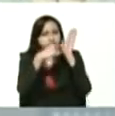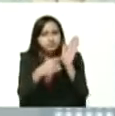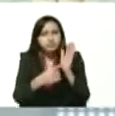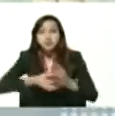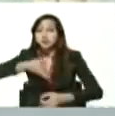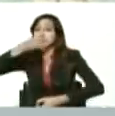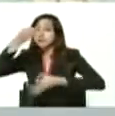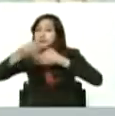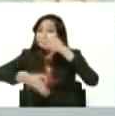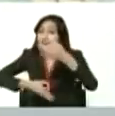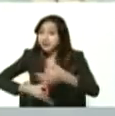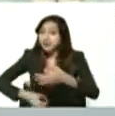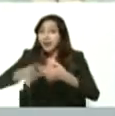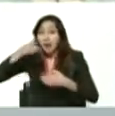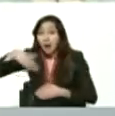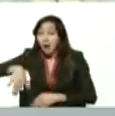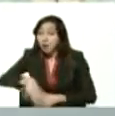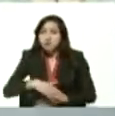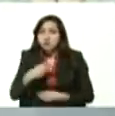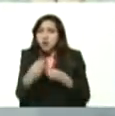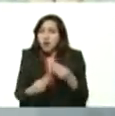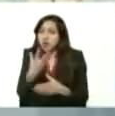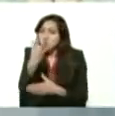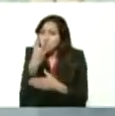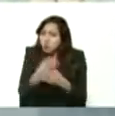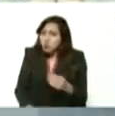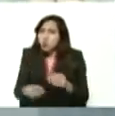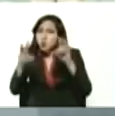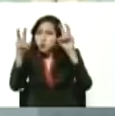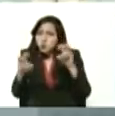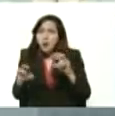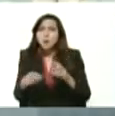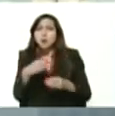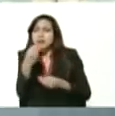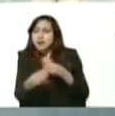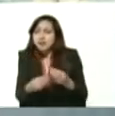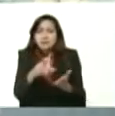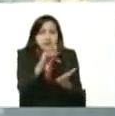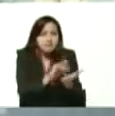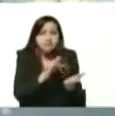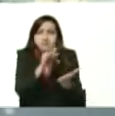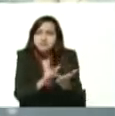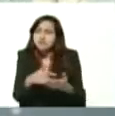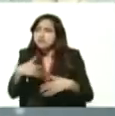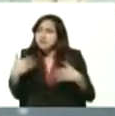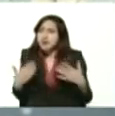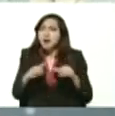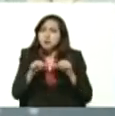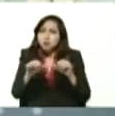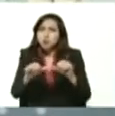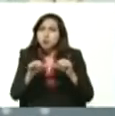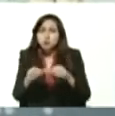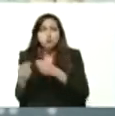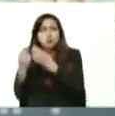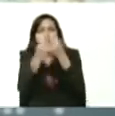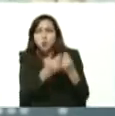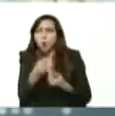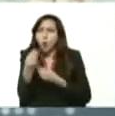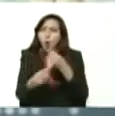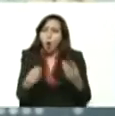las nuevas aplicaciones, los nuevos instrumentos para avanzar en la economía digital.